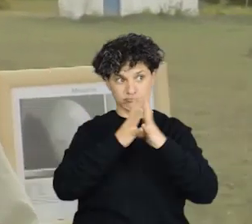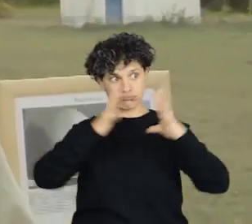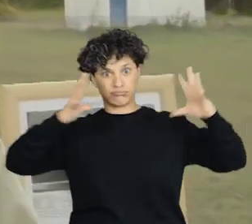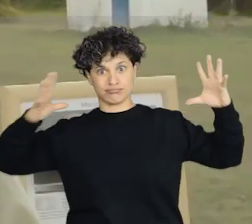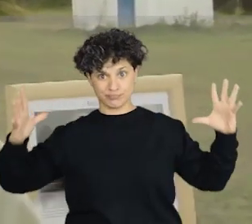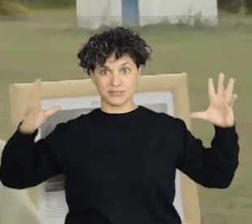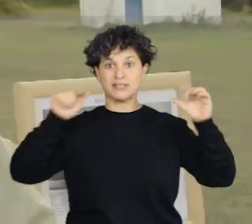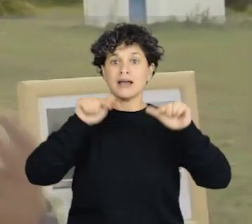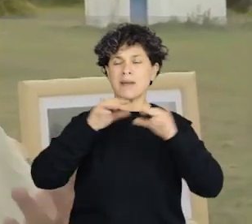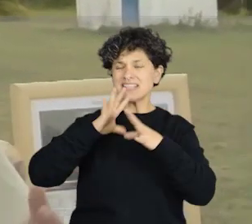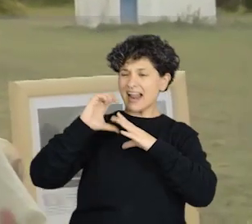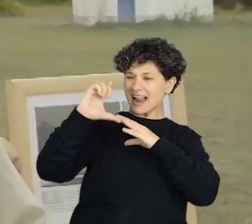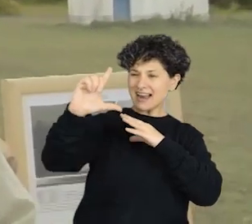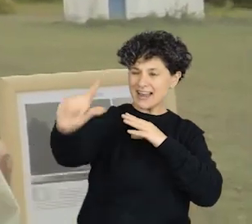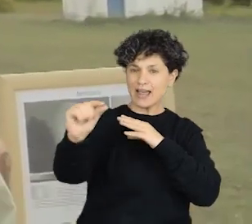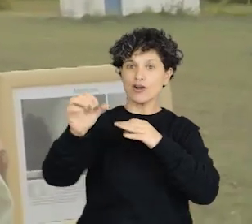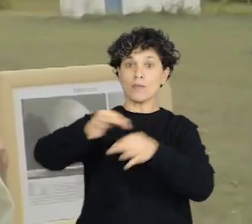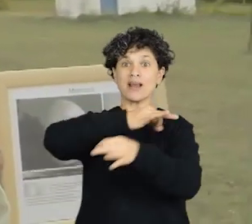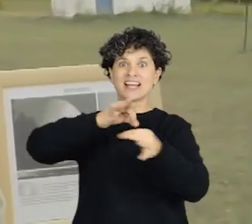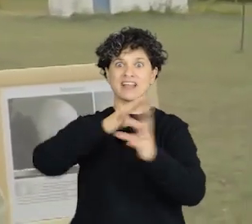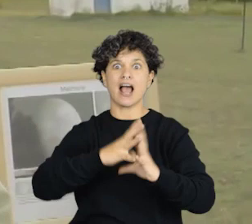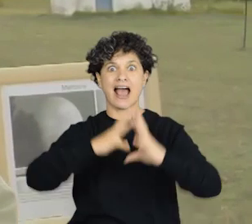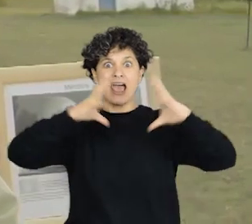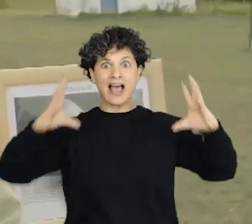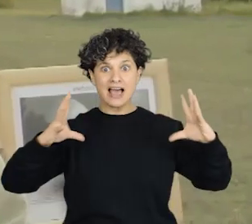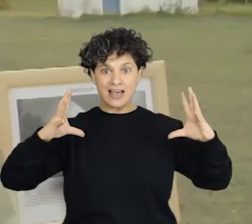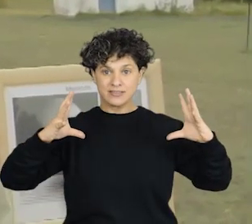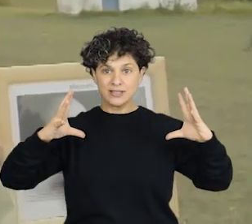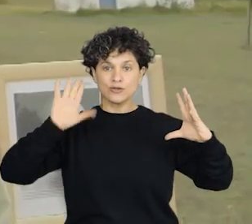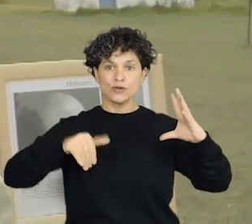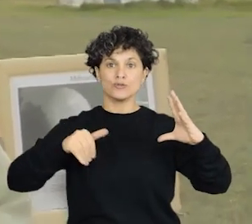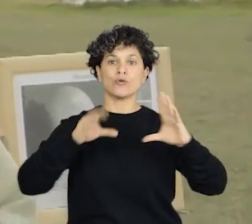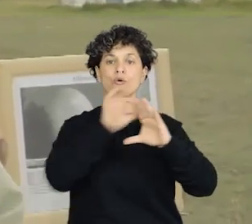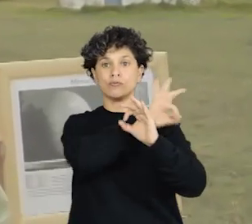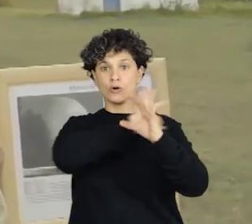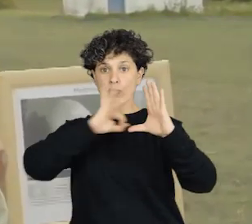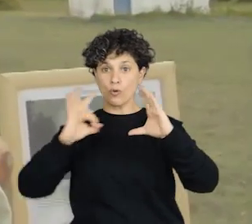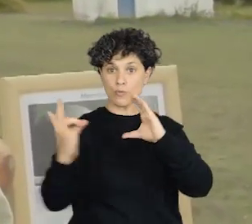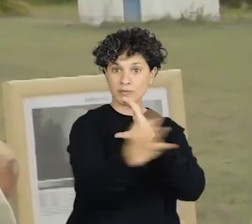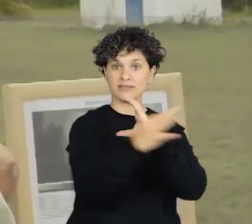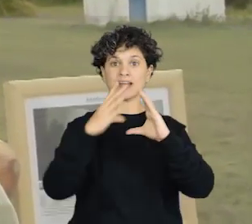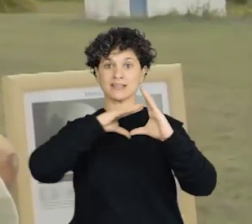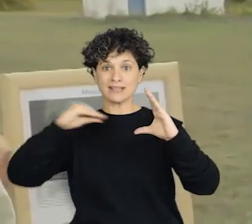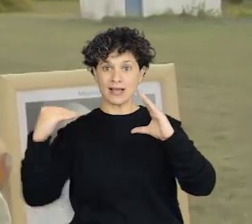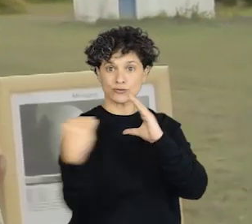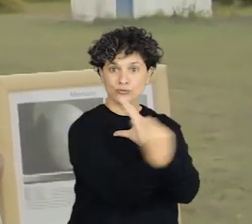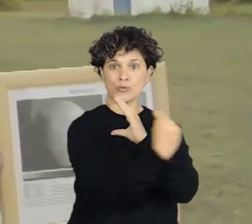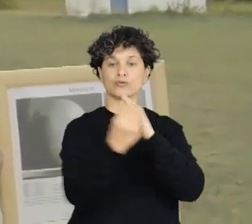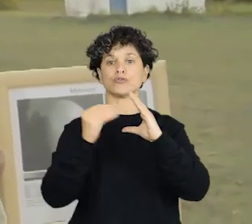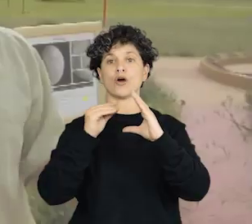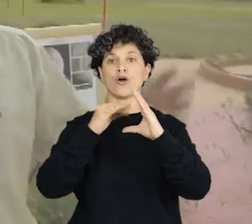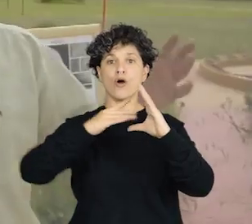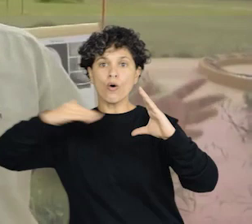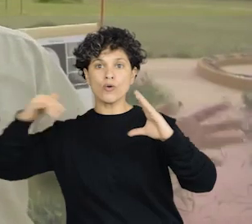Júpiter, Saturno, Urano y Neptuno. En total, ocho planetas, tal cual entendemos hoy en día nuestro sistema